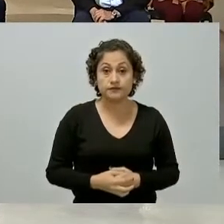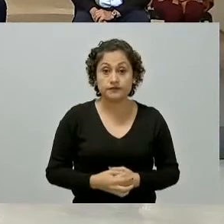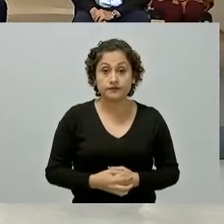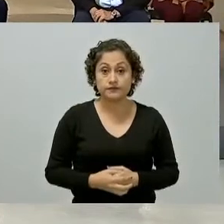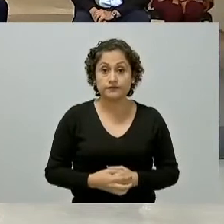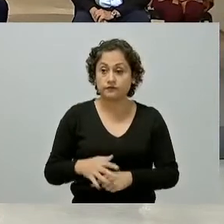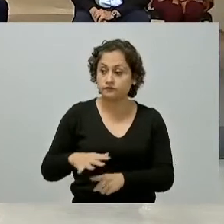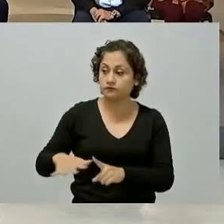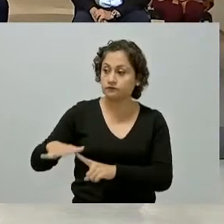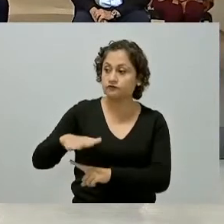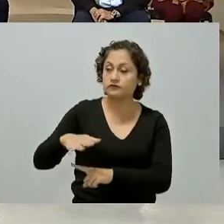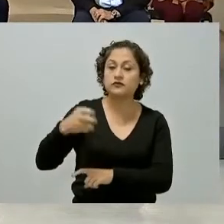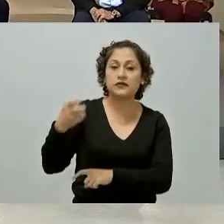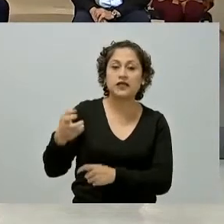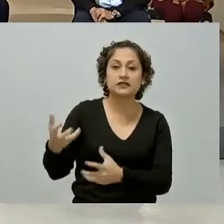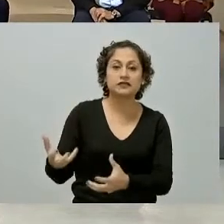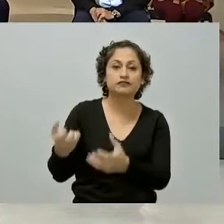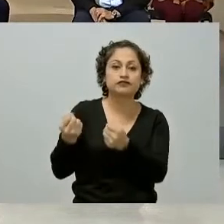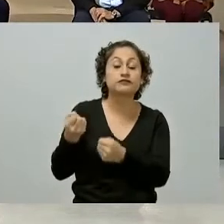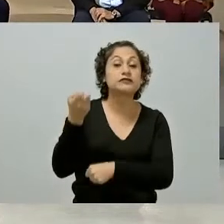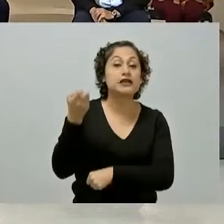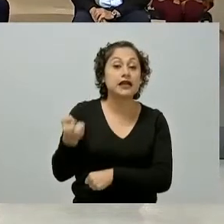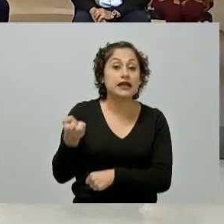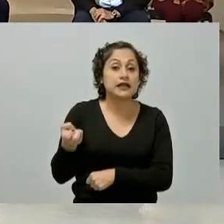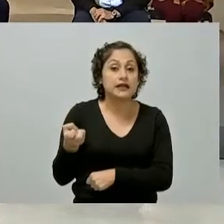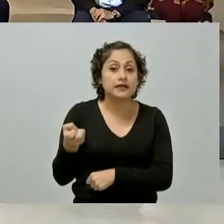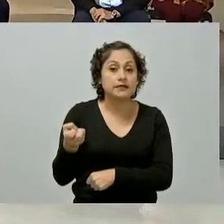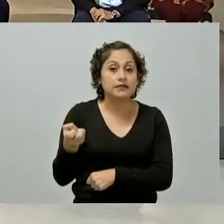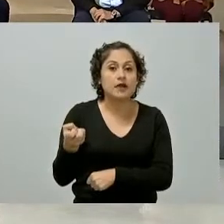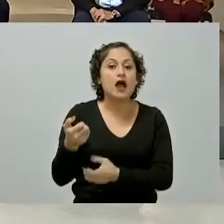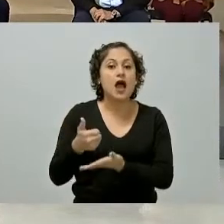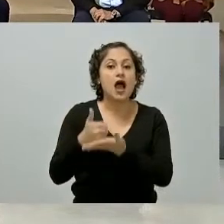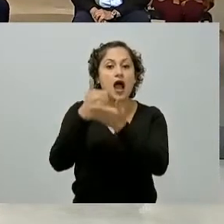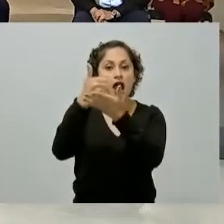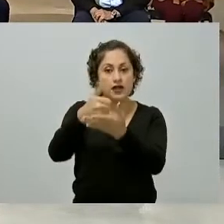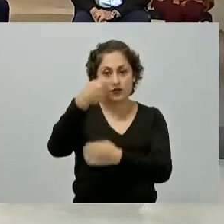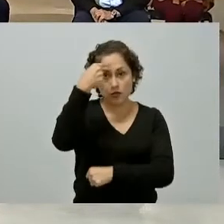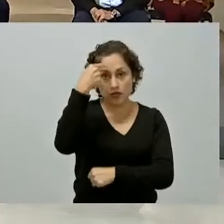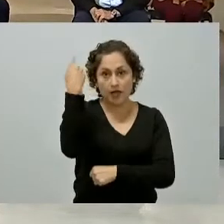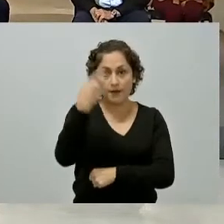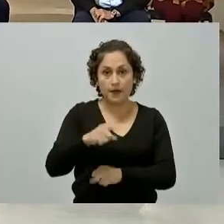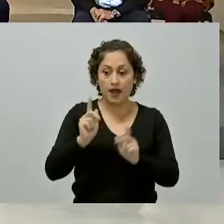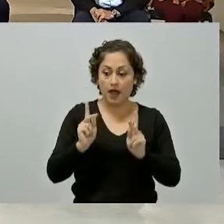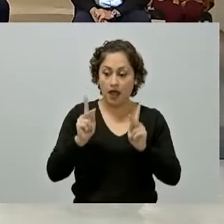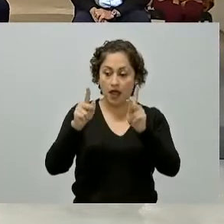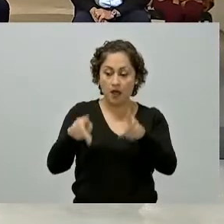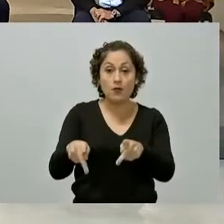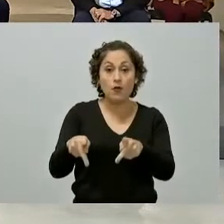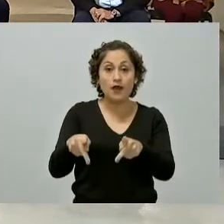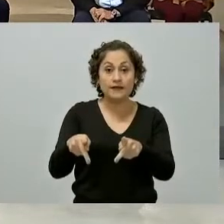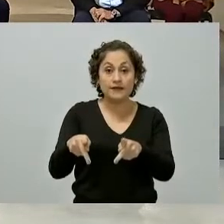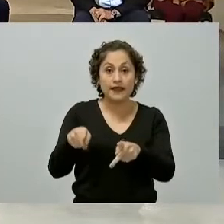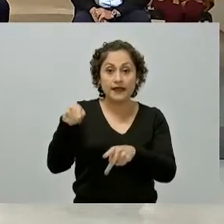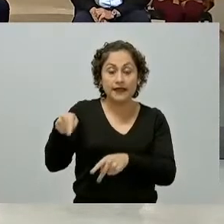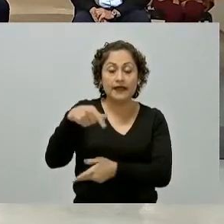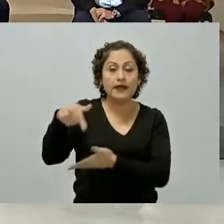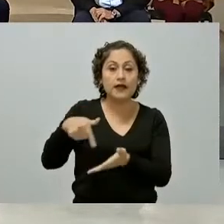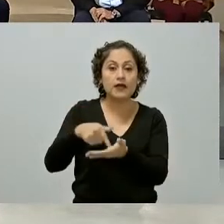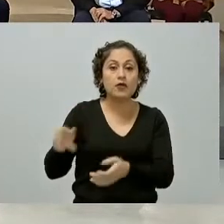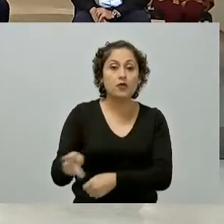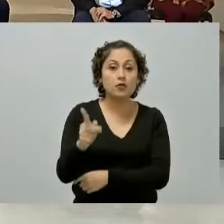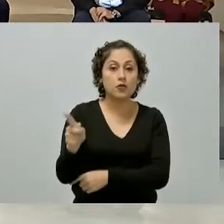ermita que va a permitir tener un puente distinto en el pueblo de Santa Fe